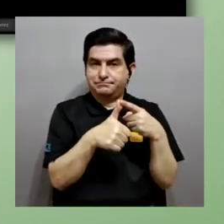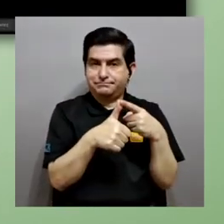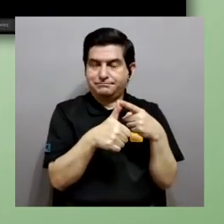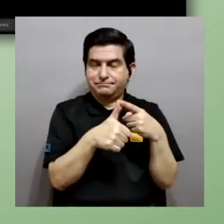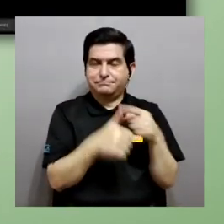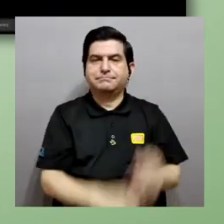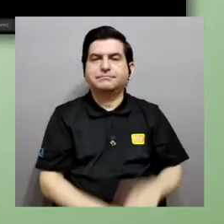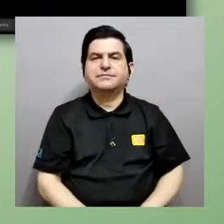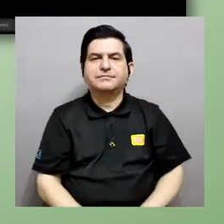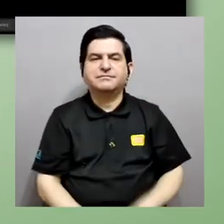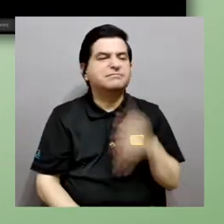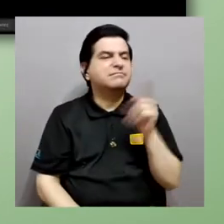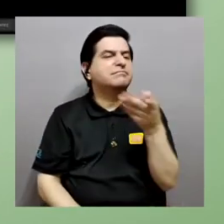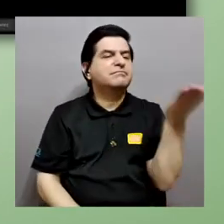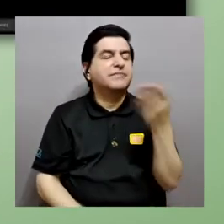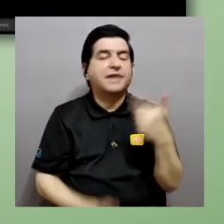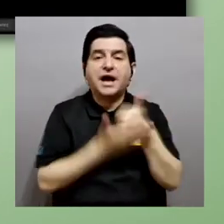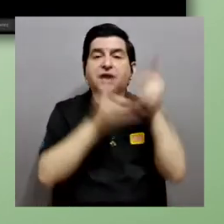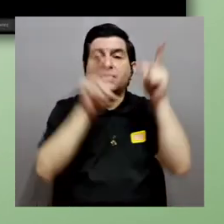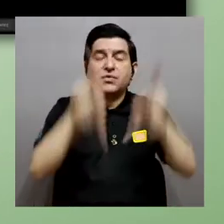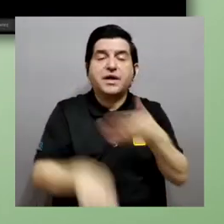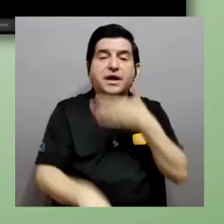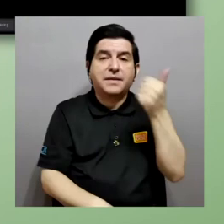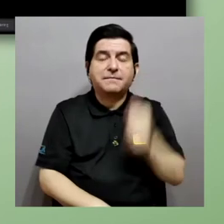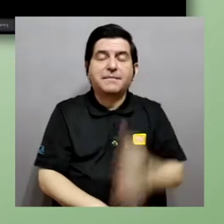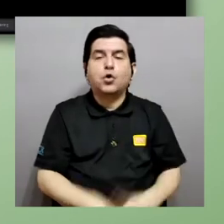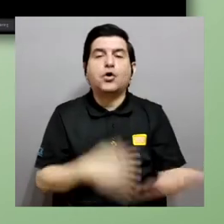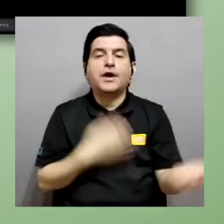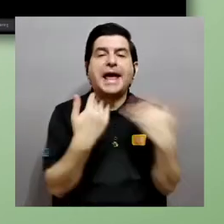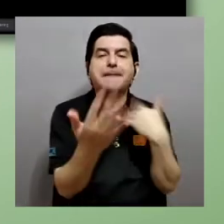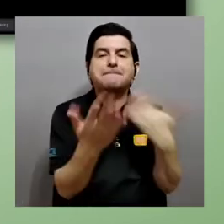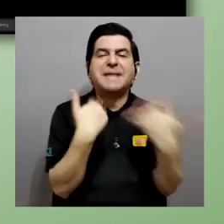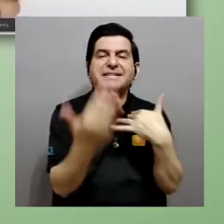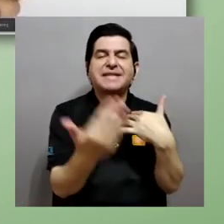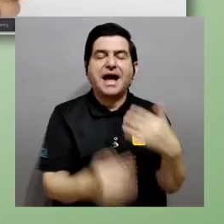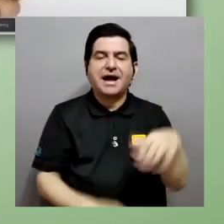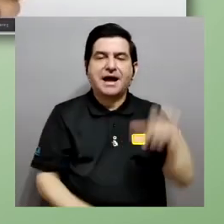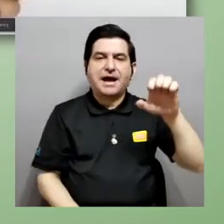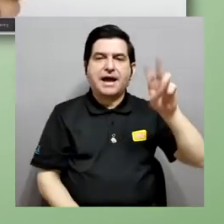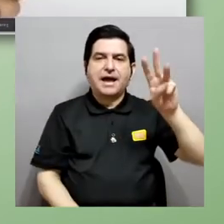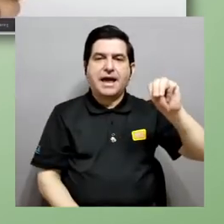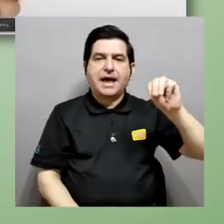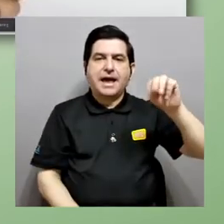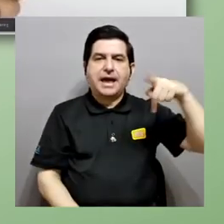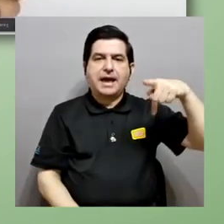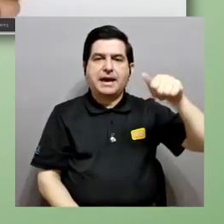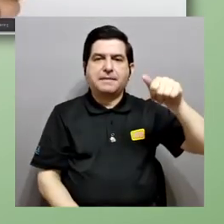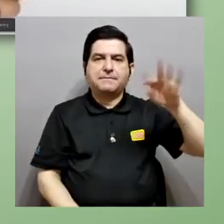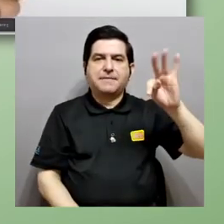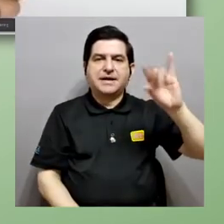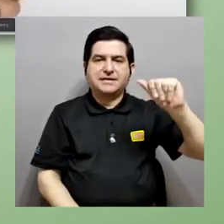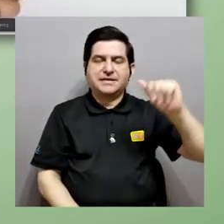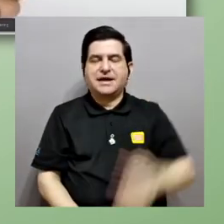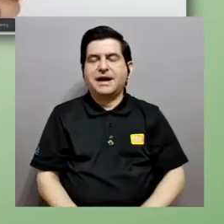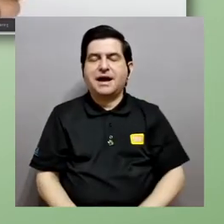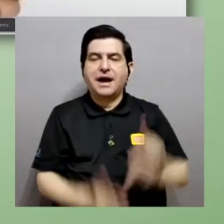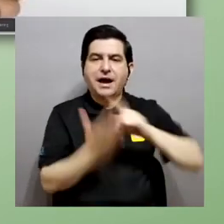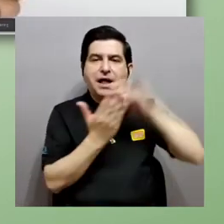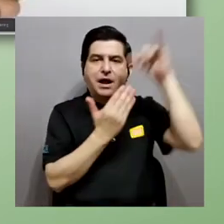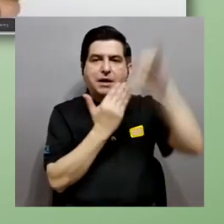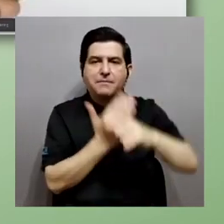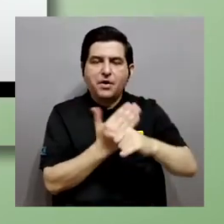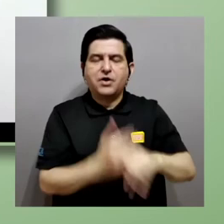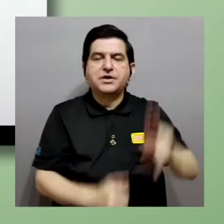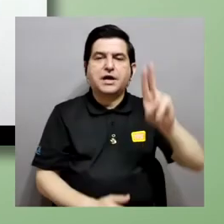se dedica a ayudarle a las personas a mejorar su empatía se llama Project Us o